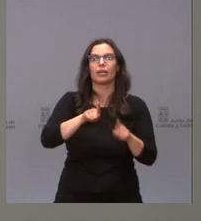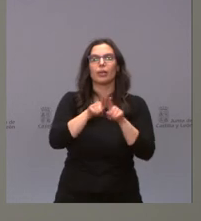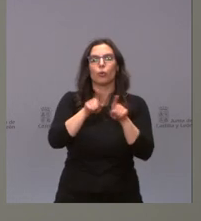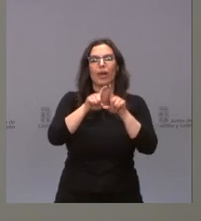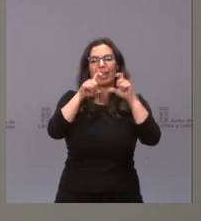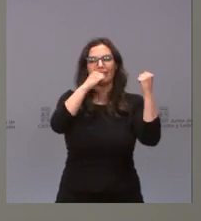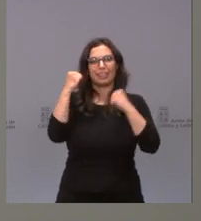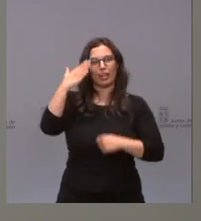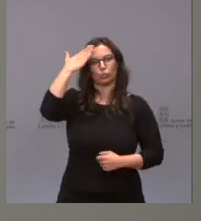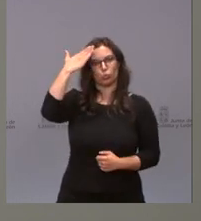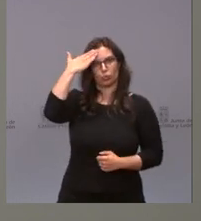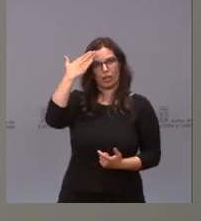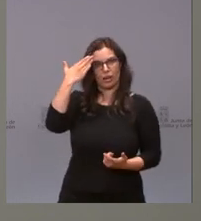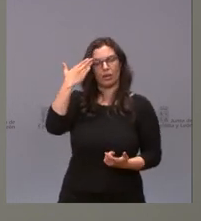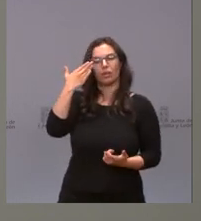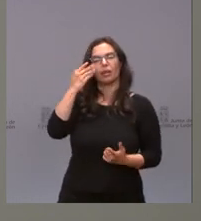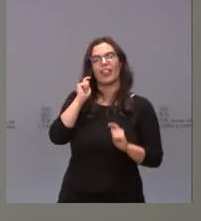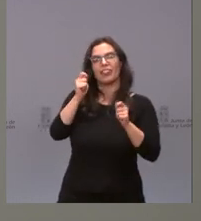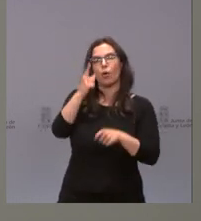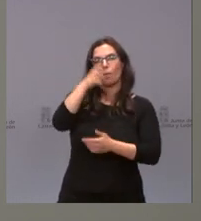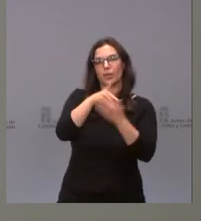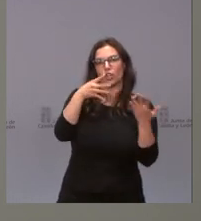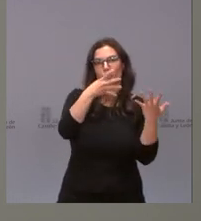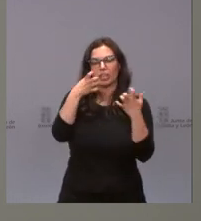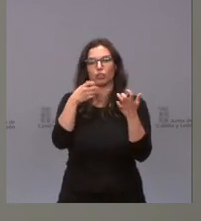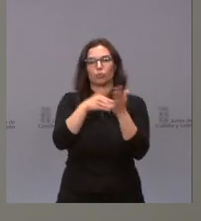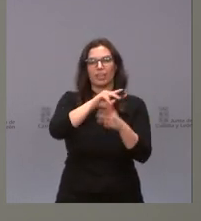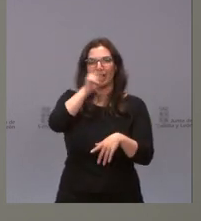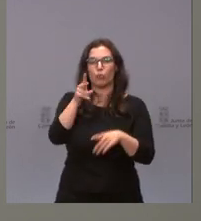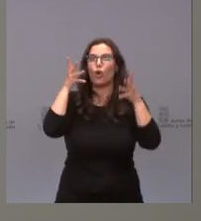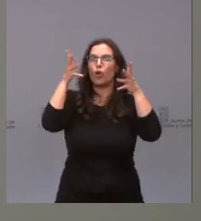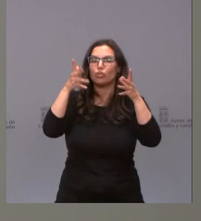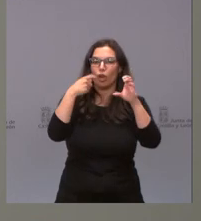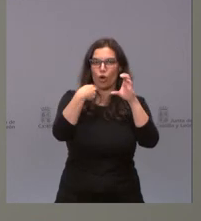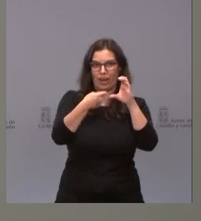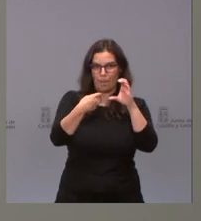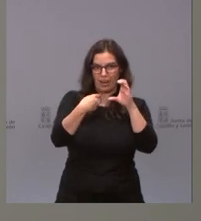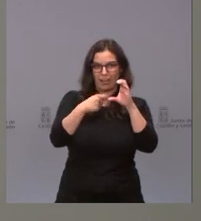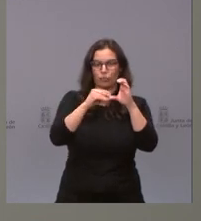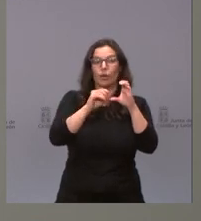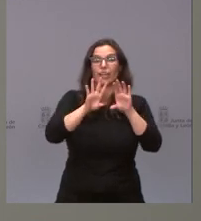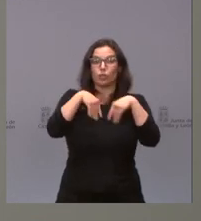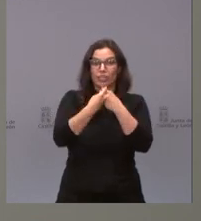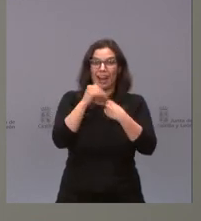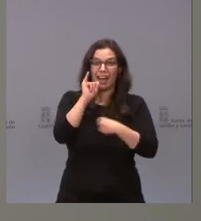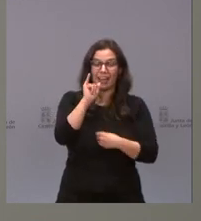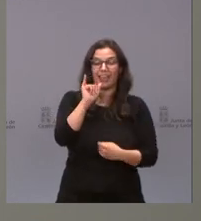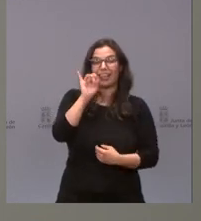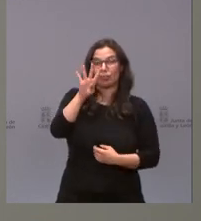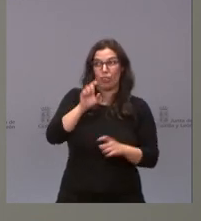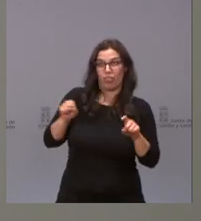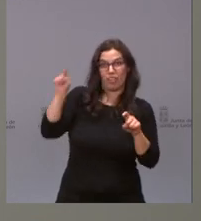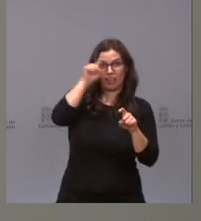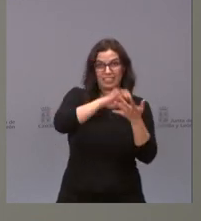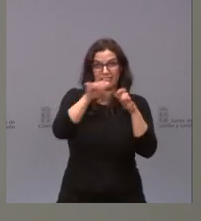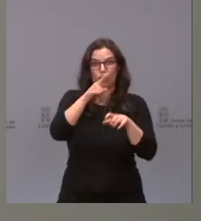Consejería de Empleo e Industria da un millón 900 mil euros al Consejo de Cámaras que ellos reparten entre las 14 cámaras de nuestra comunidad de Castilla y